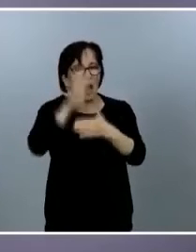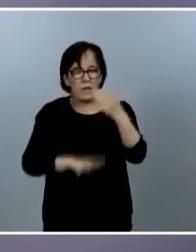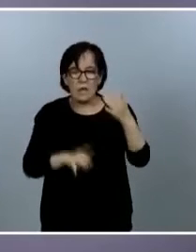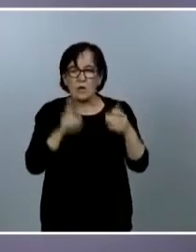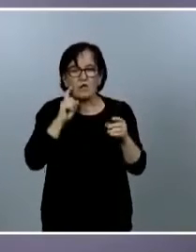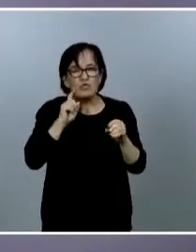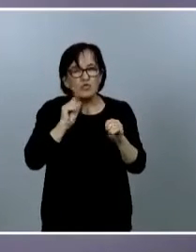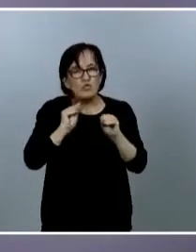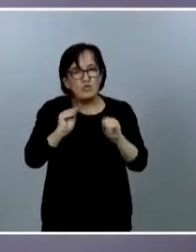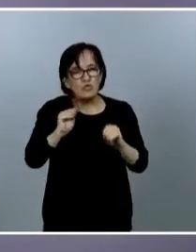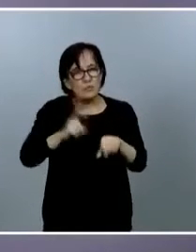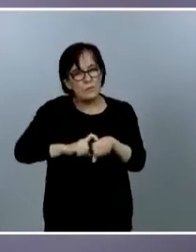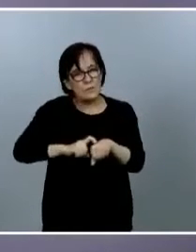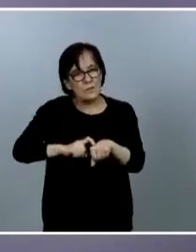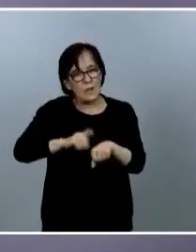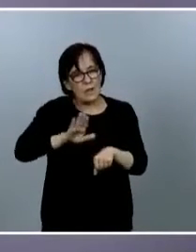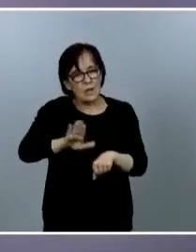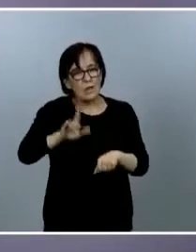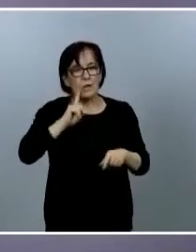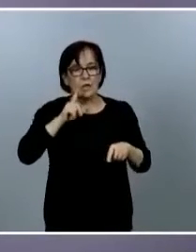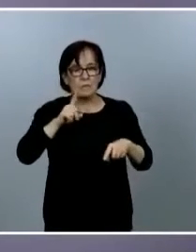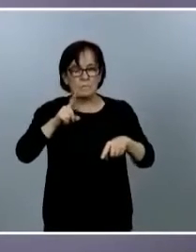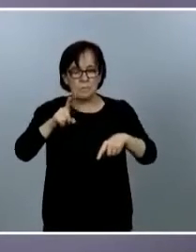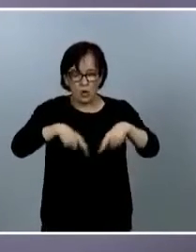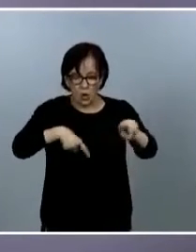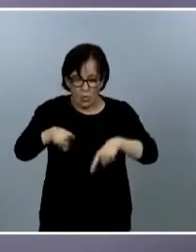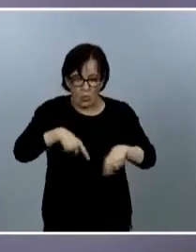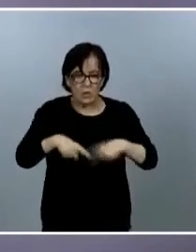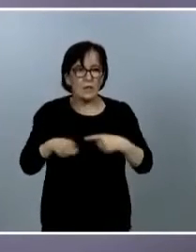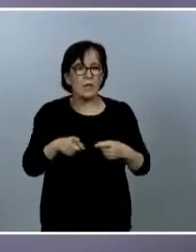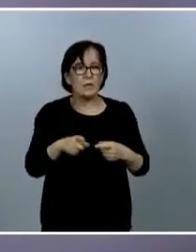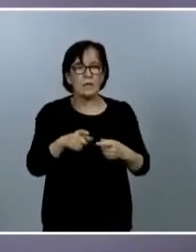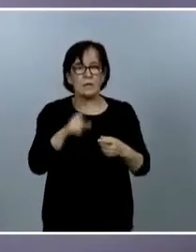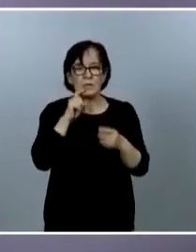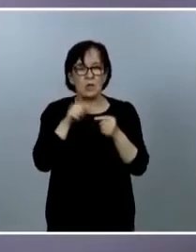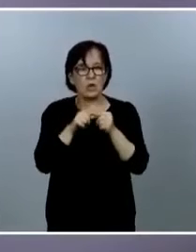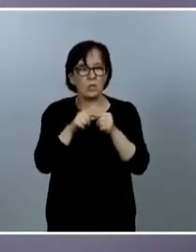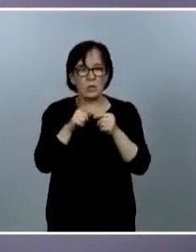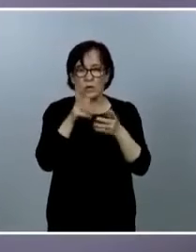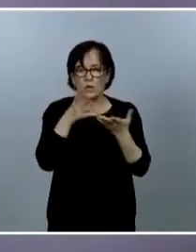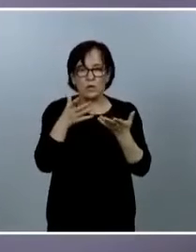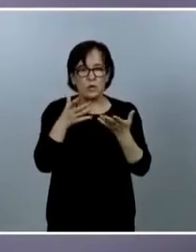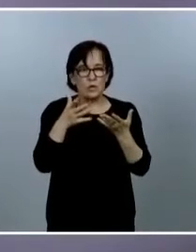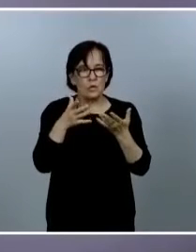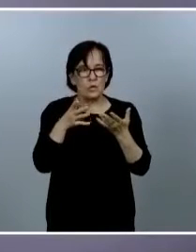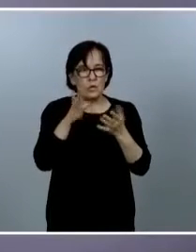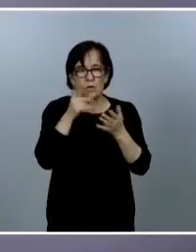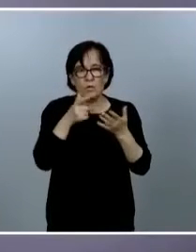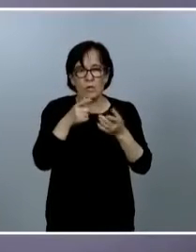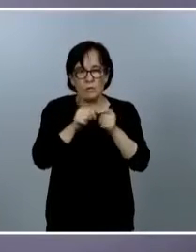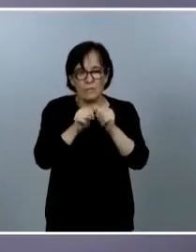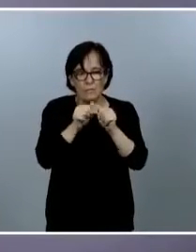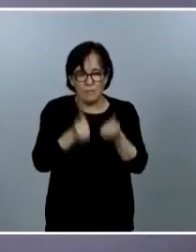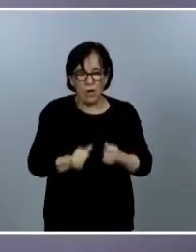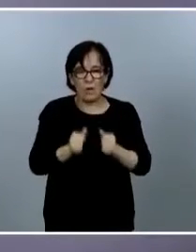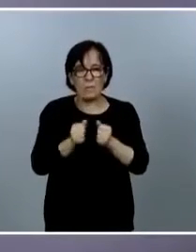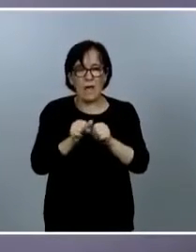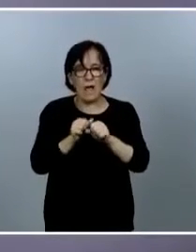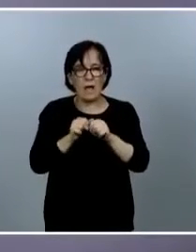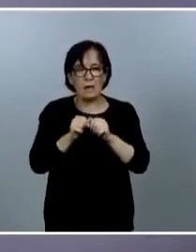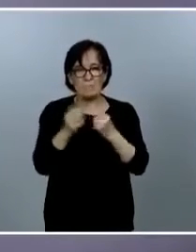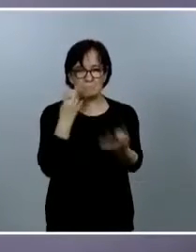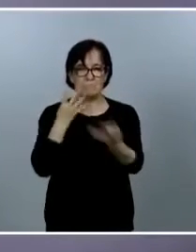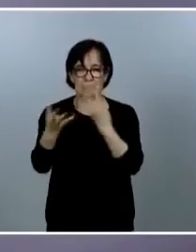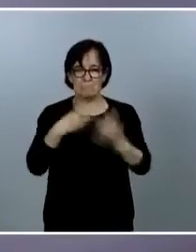de comunicación como nodos de comunicación nodos de difusión de personas de distribución de